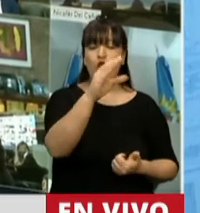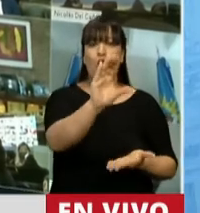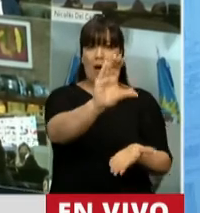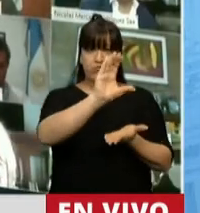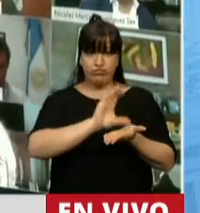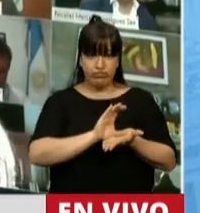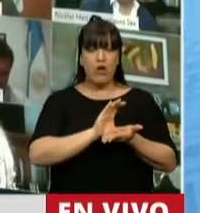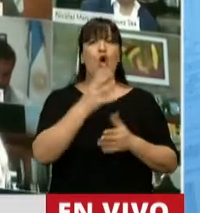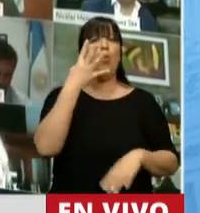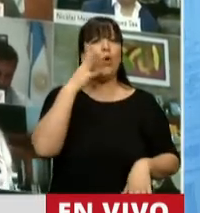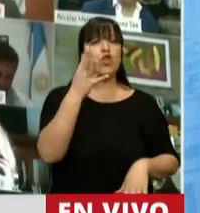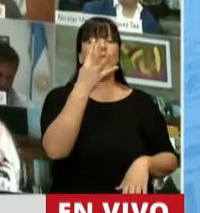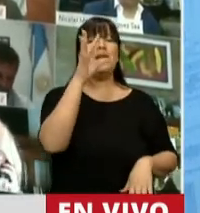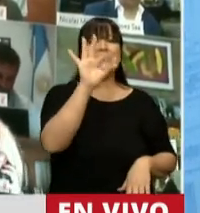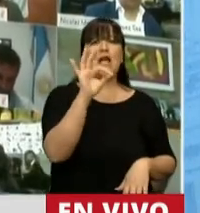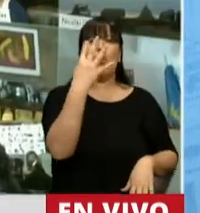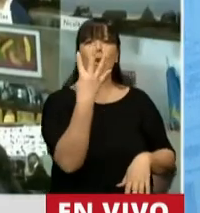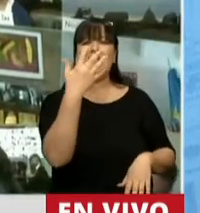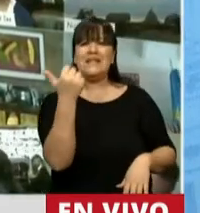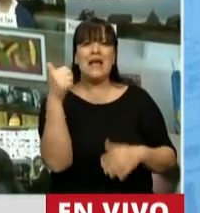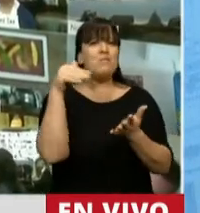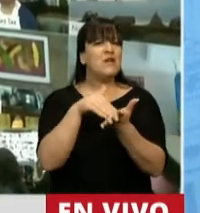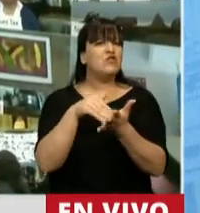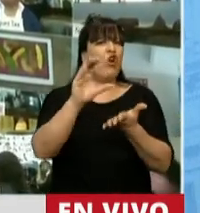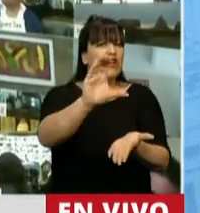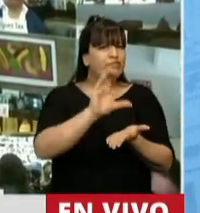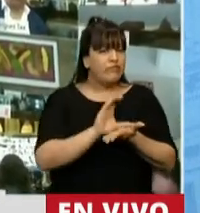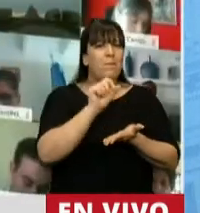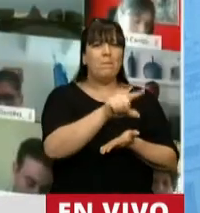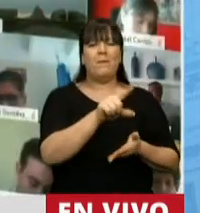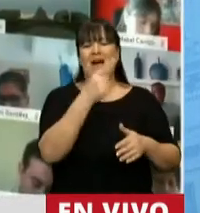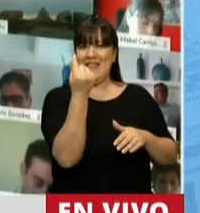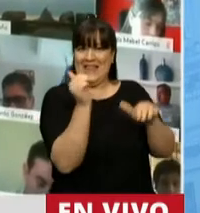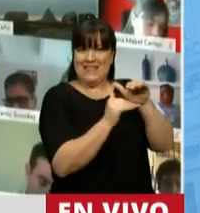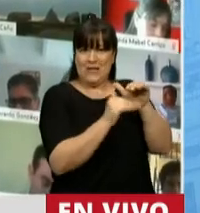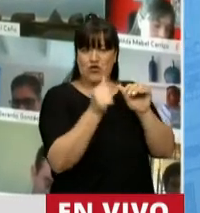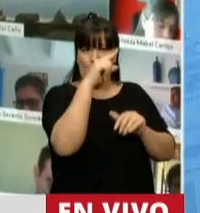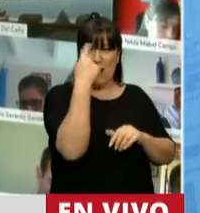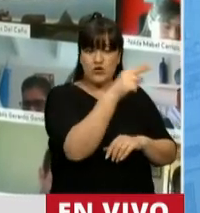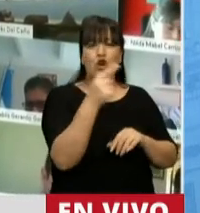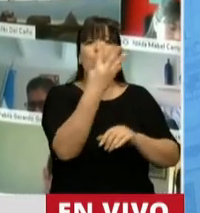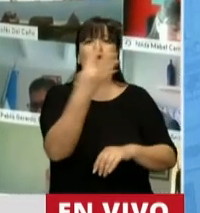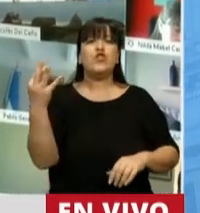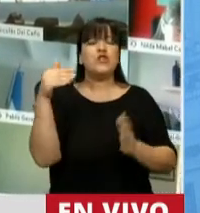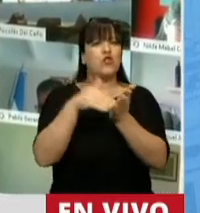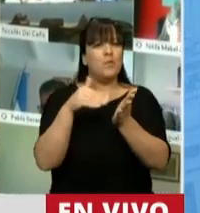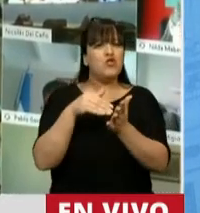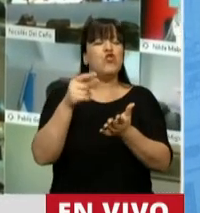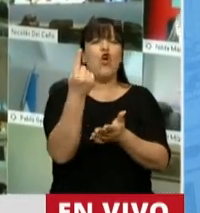4.046 millones en ATNs, 4.800 millones de fondos